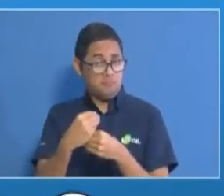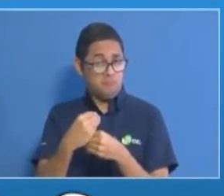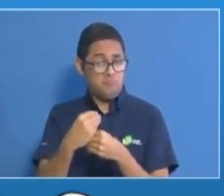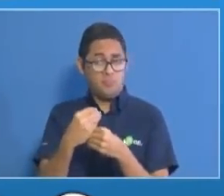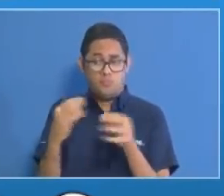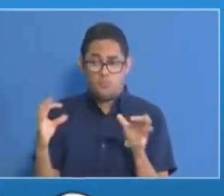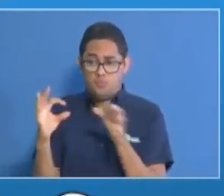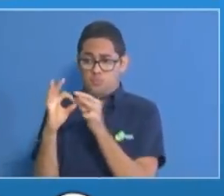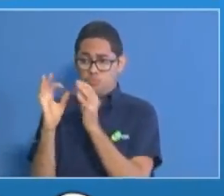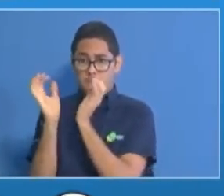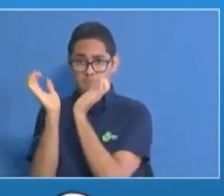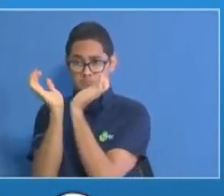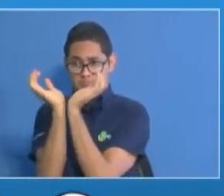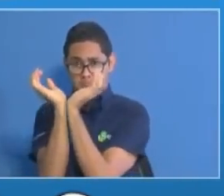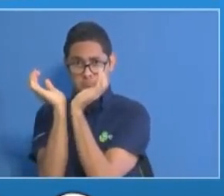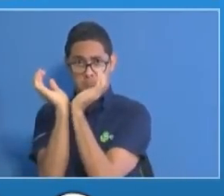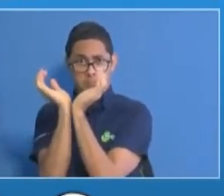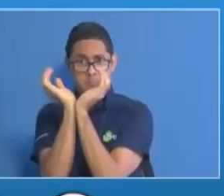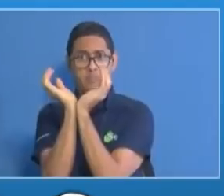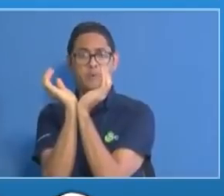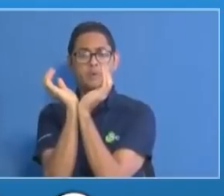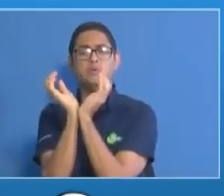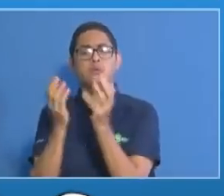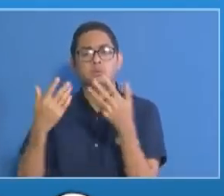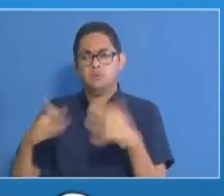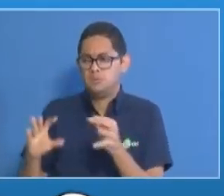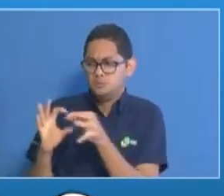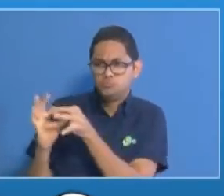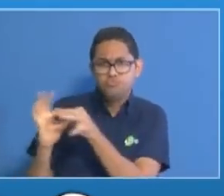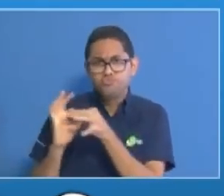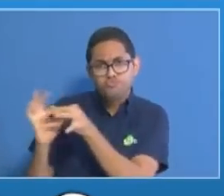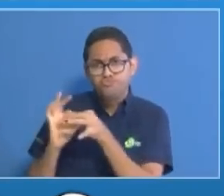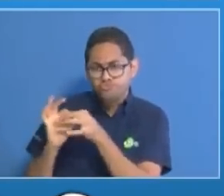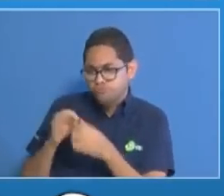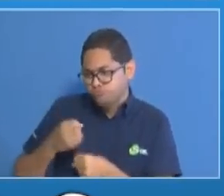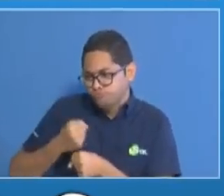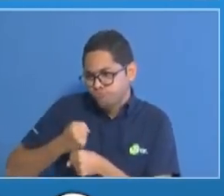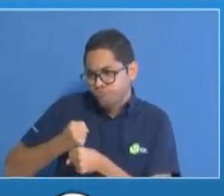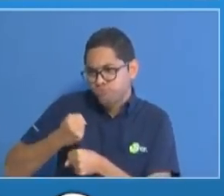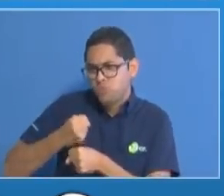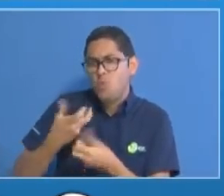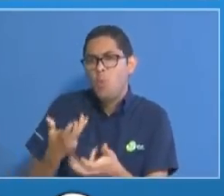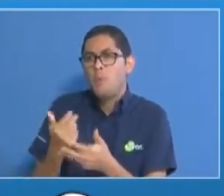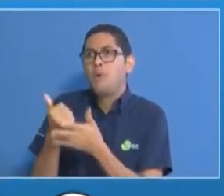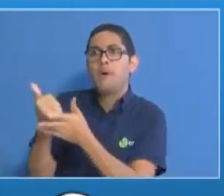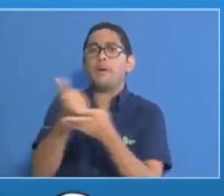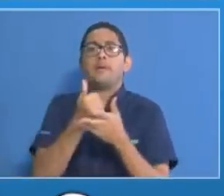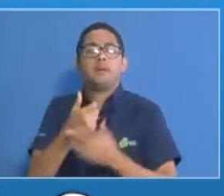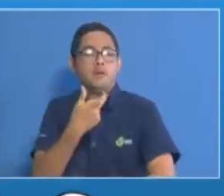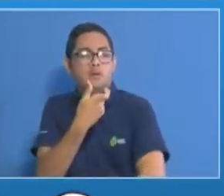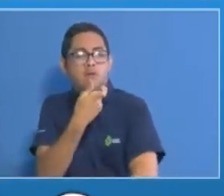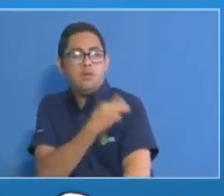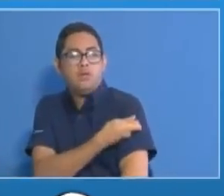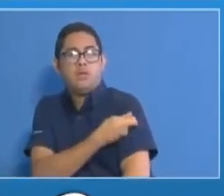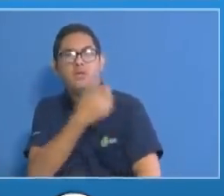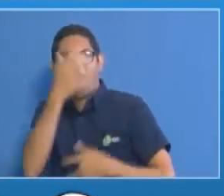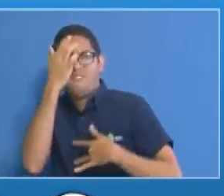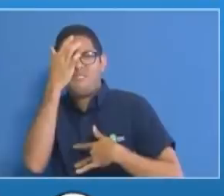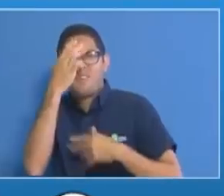Caja del Seguro Social ha estado trabajando también en el programa de vacunación contra la influenza.